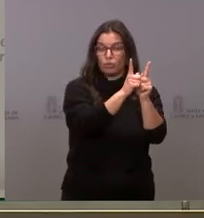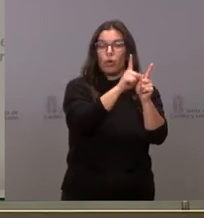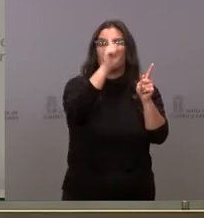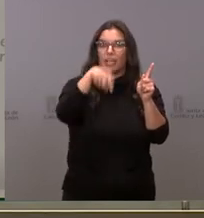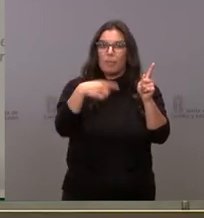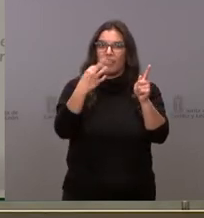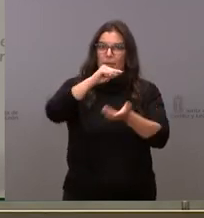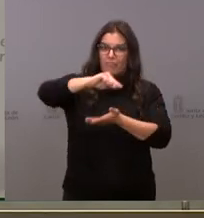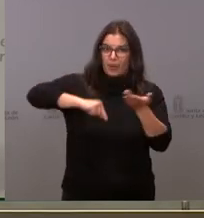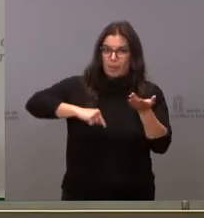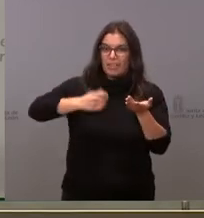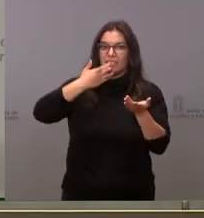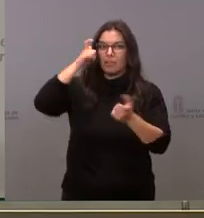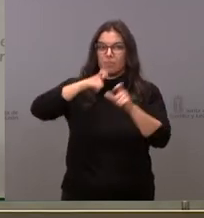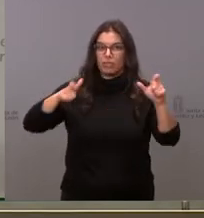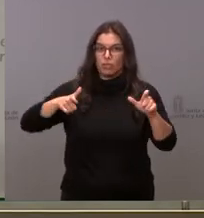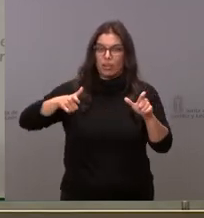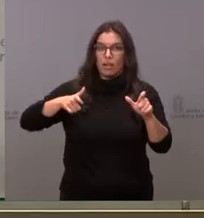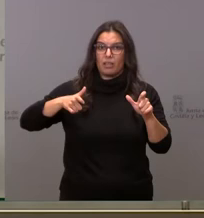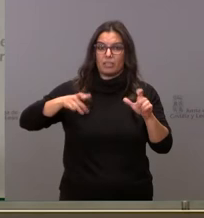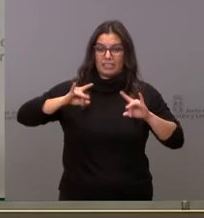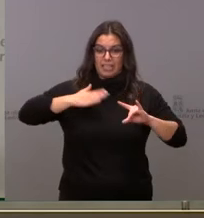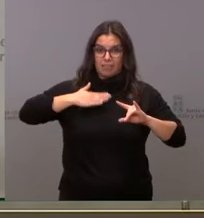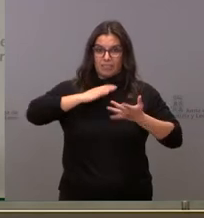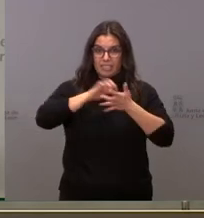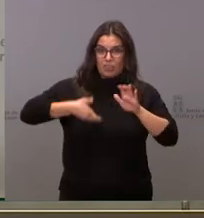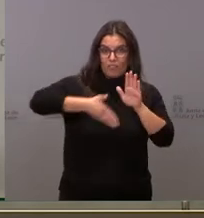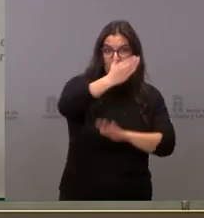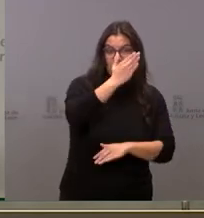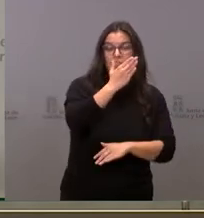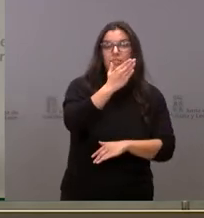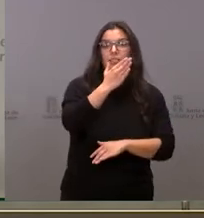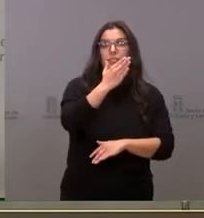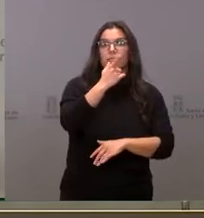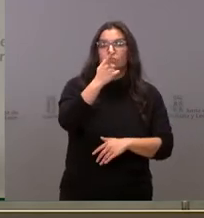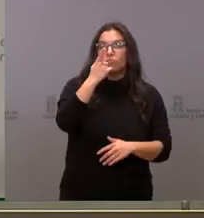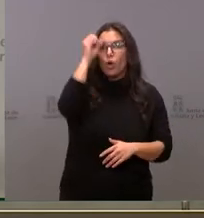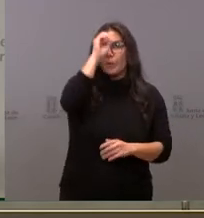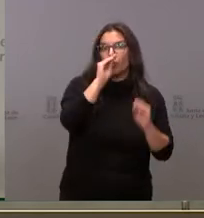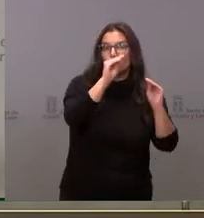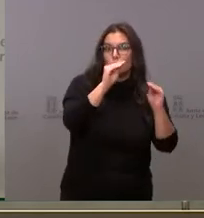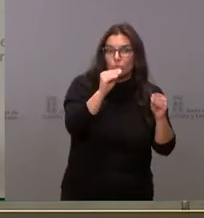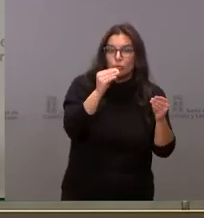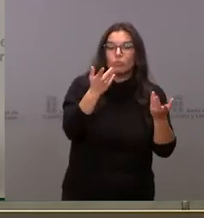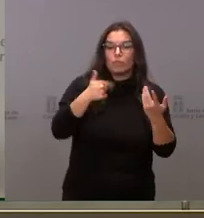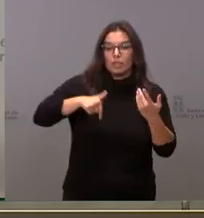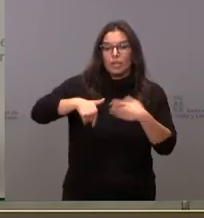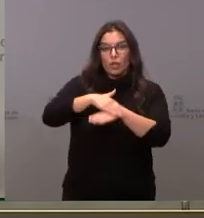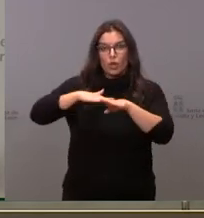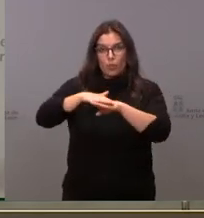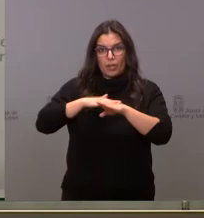que firmarlo los ciudadanos de Castilla y León y si en algún momento el gobierno se plantea